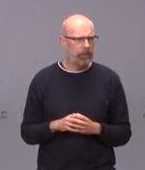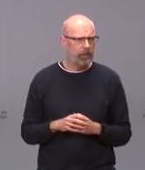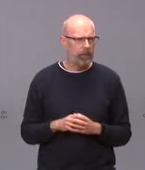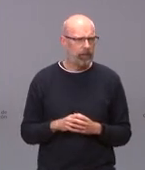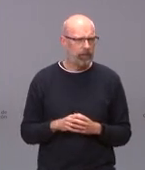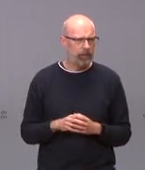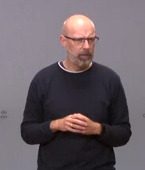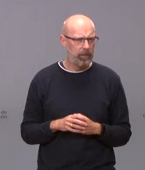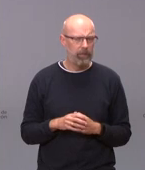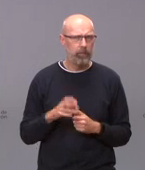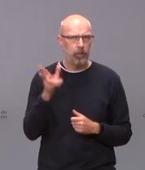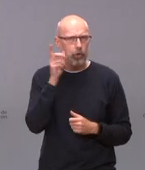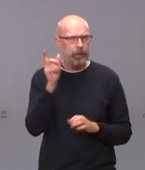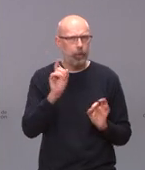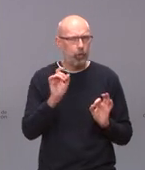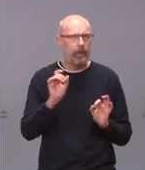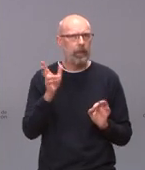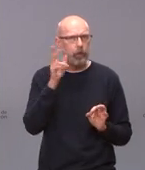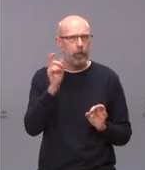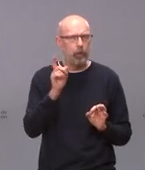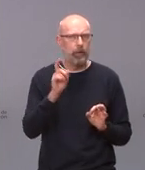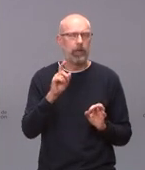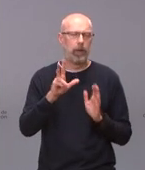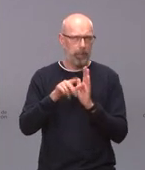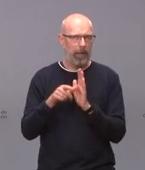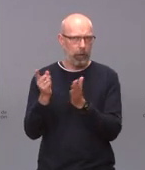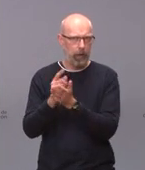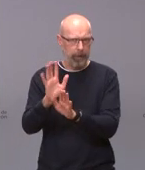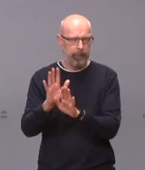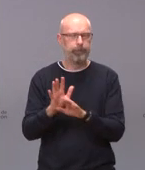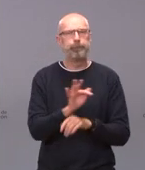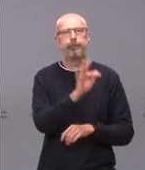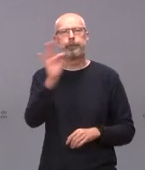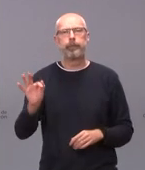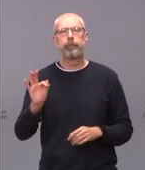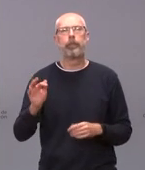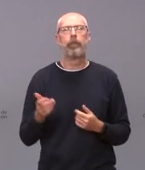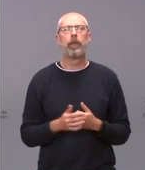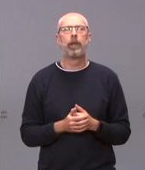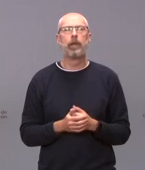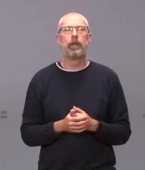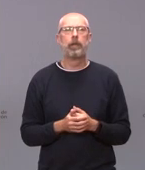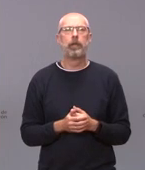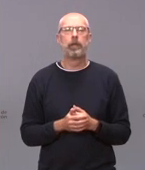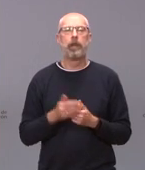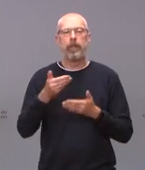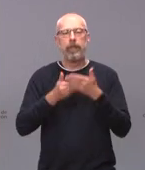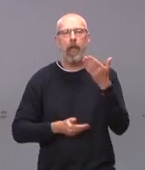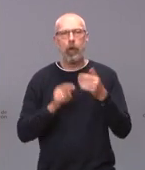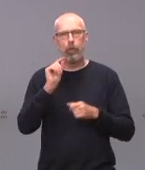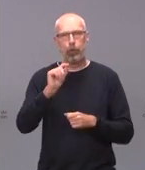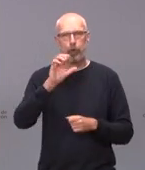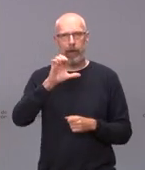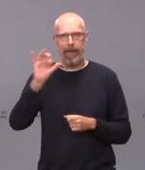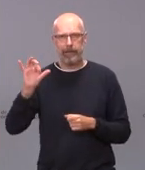no se te escucha bien Luis lo intentamos más tarde en todo caso ahora nos vamos hasta el diario punto es Laura Cornejo